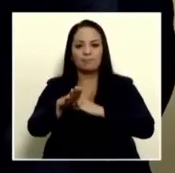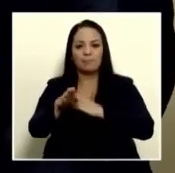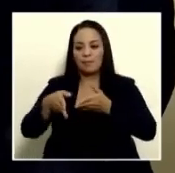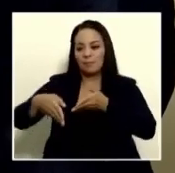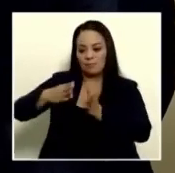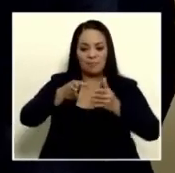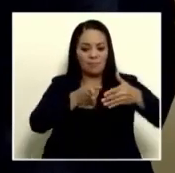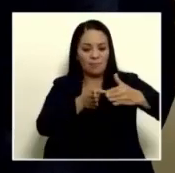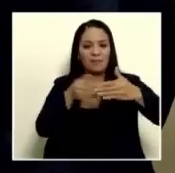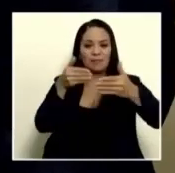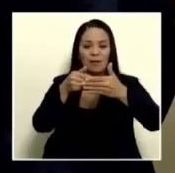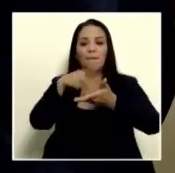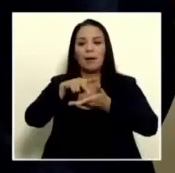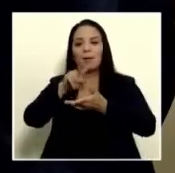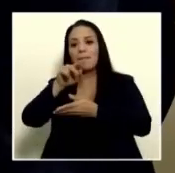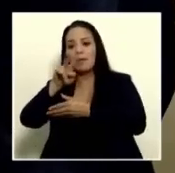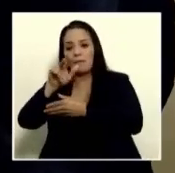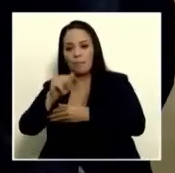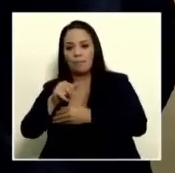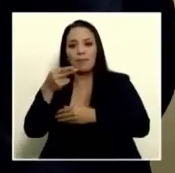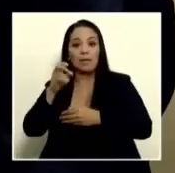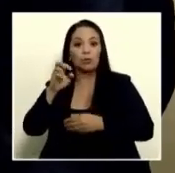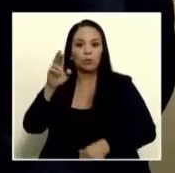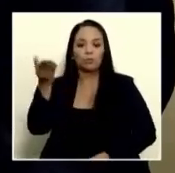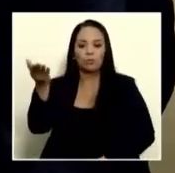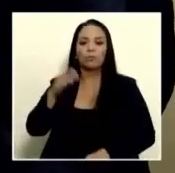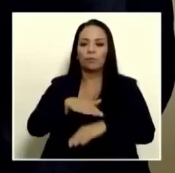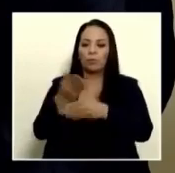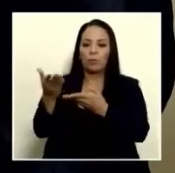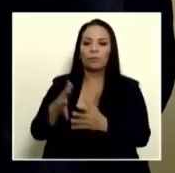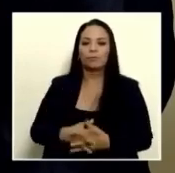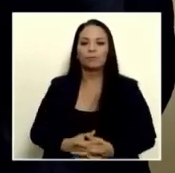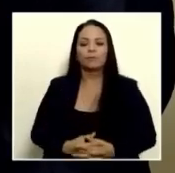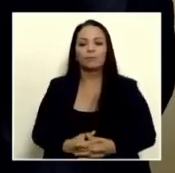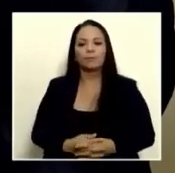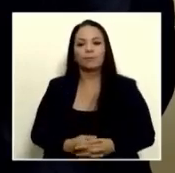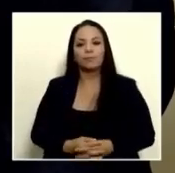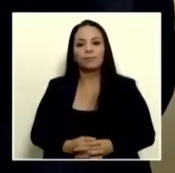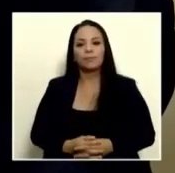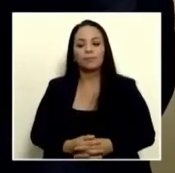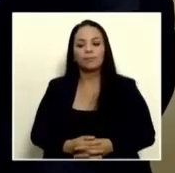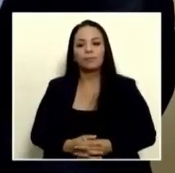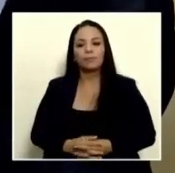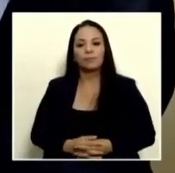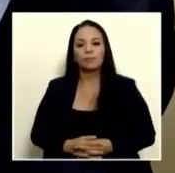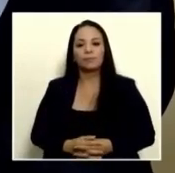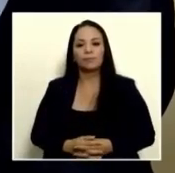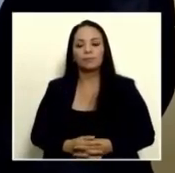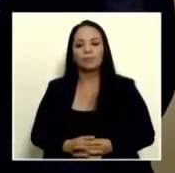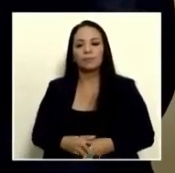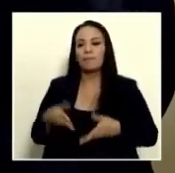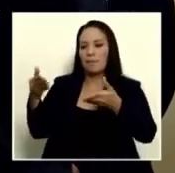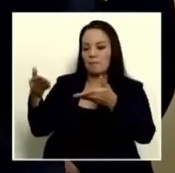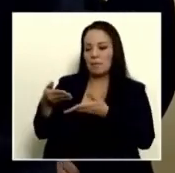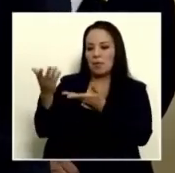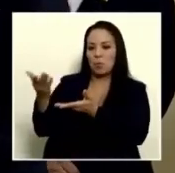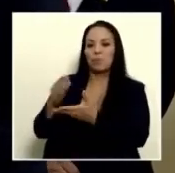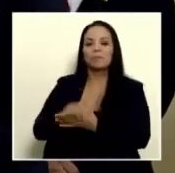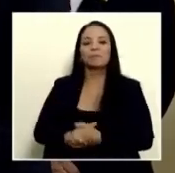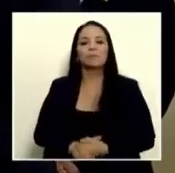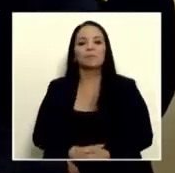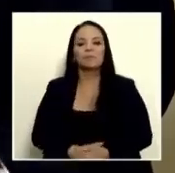vías cercanas al Parque Viva. Don Héctor, por favor, adelante. Coronel, denle bienvenido, muchas gracias.